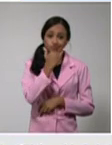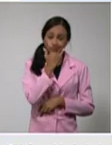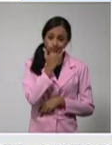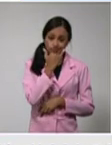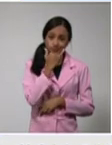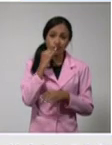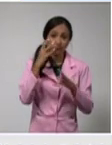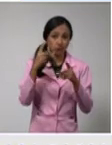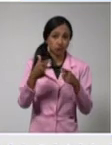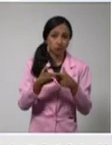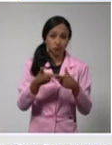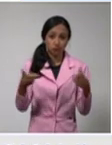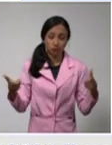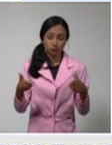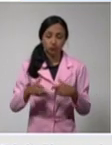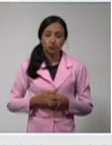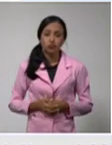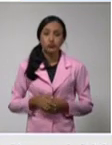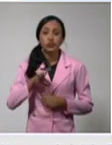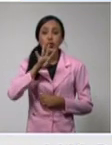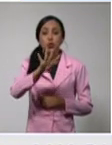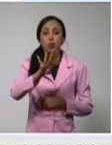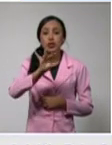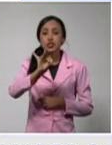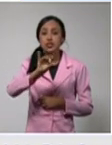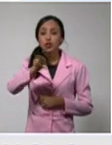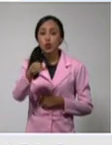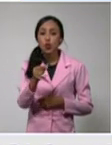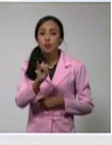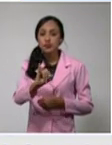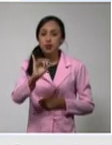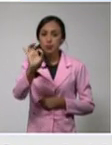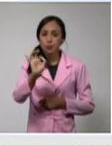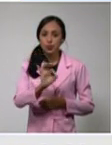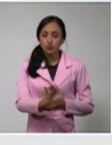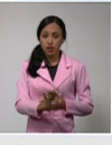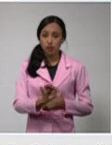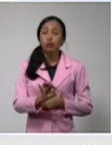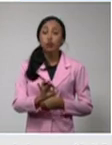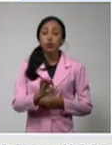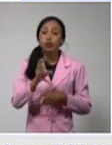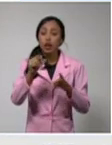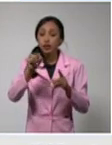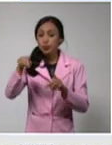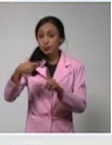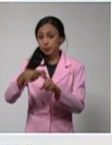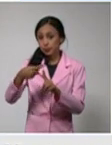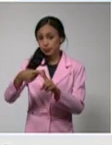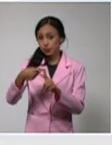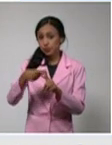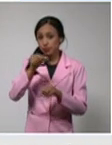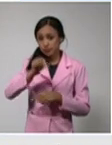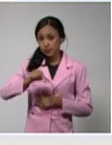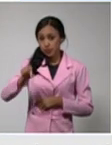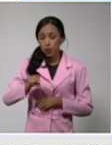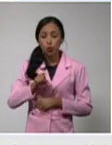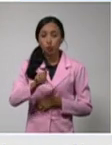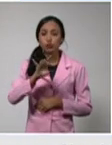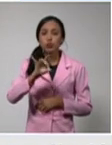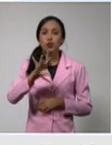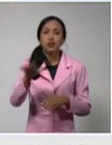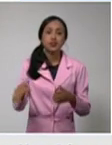al 47,6% de la incidencia de COVID en los últimos 15 días.